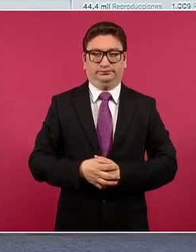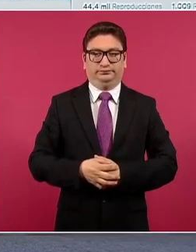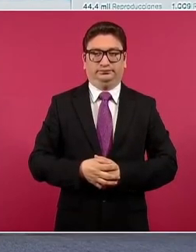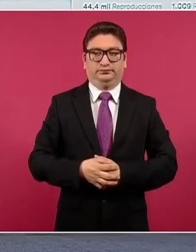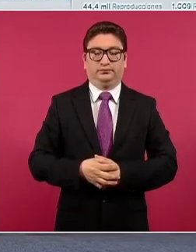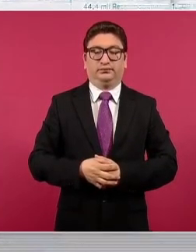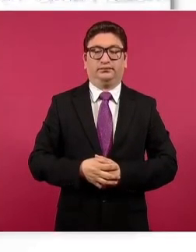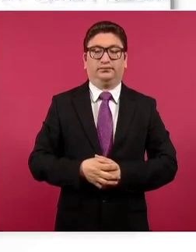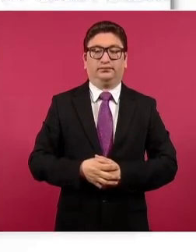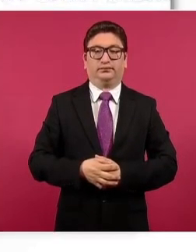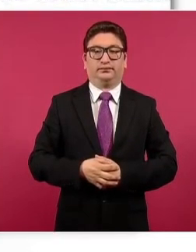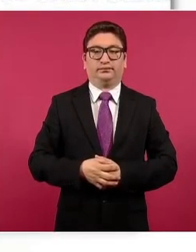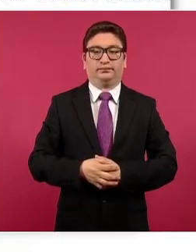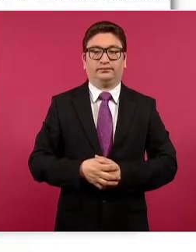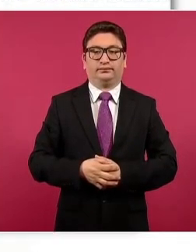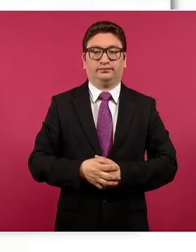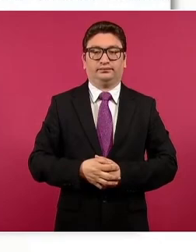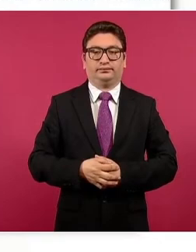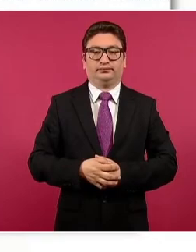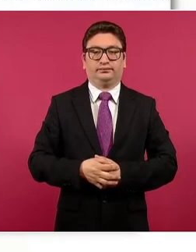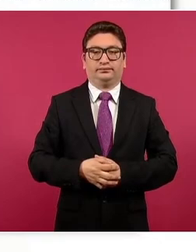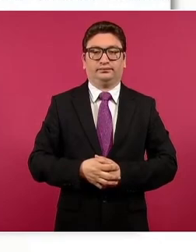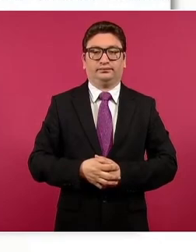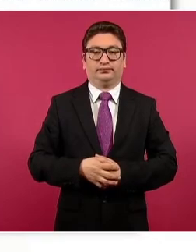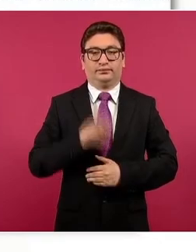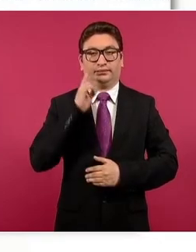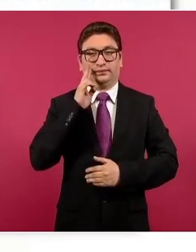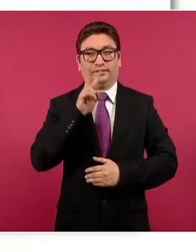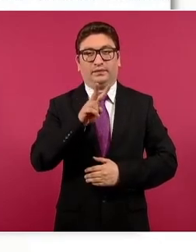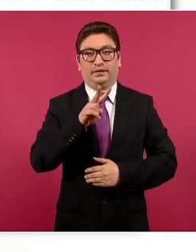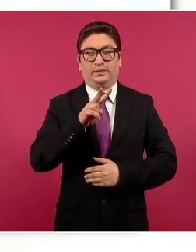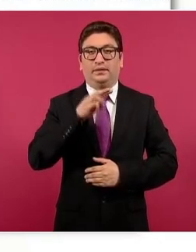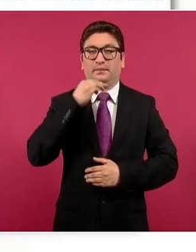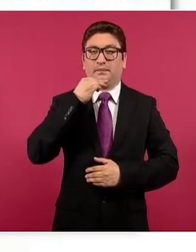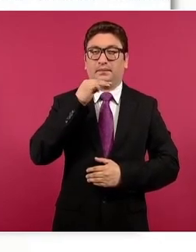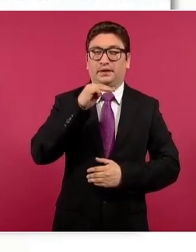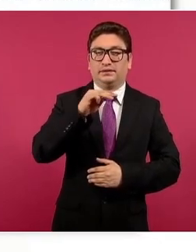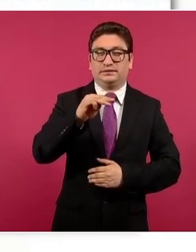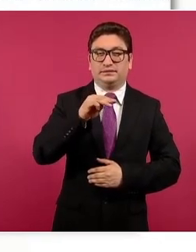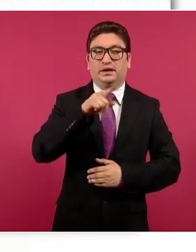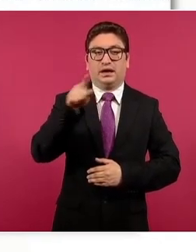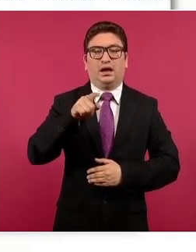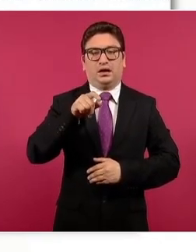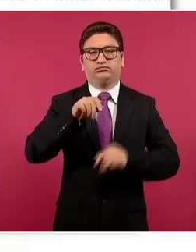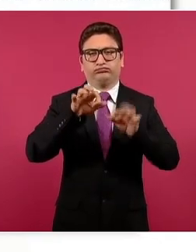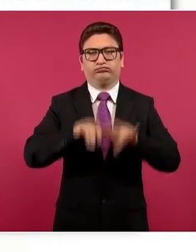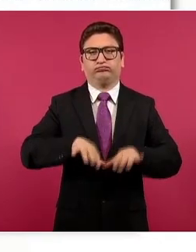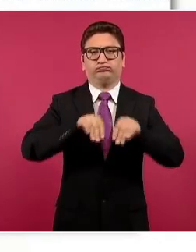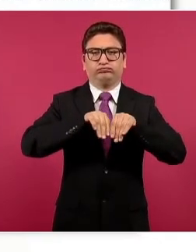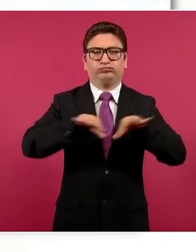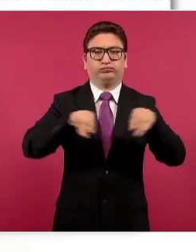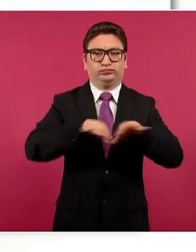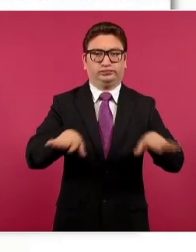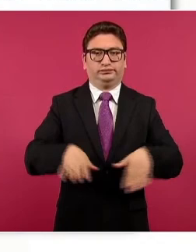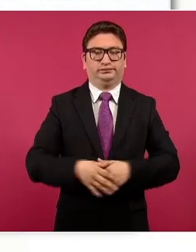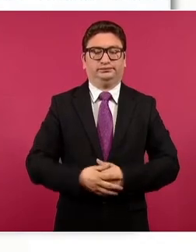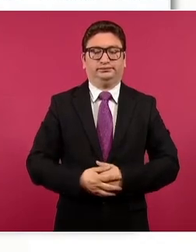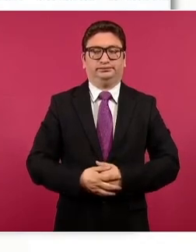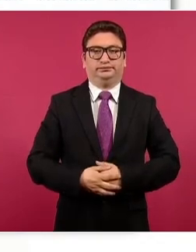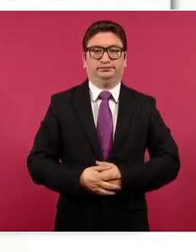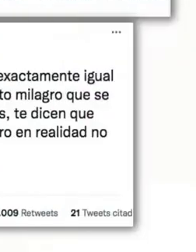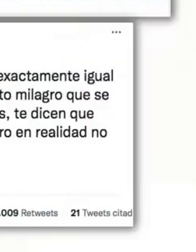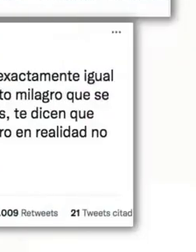Aquí vemos en la pantalla algunos mensajes que ha publicado a través del tiempo,